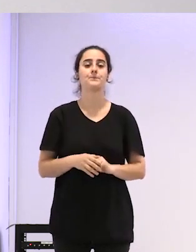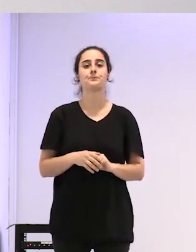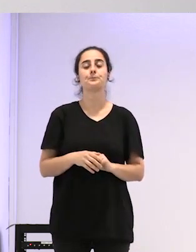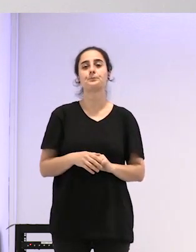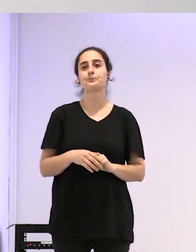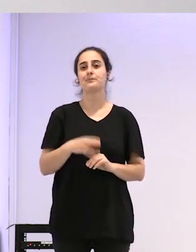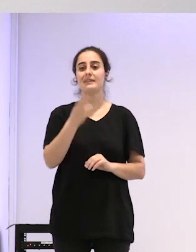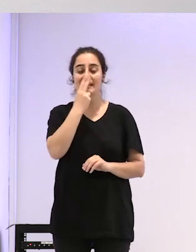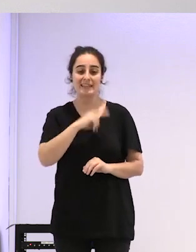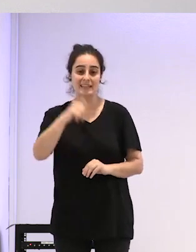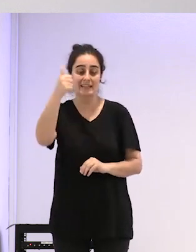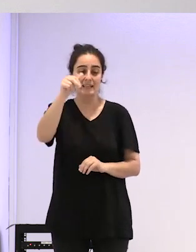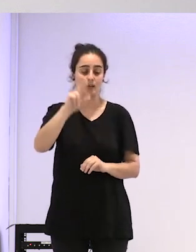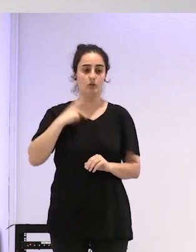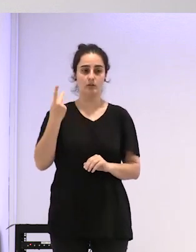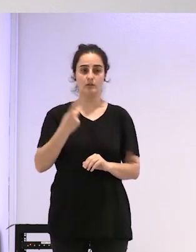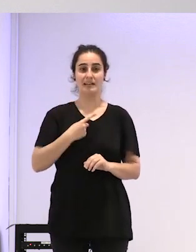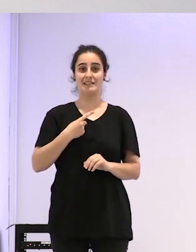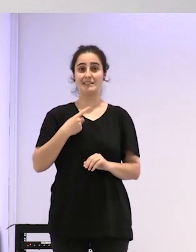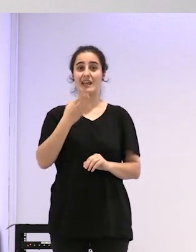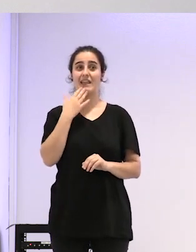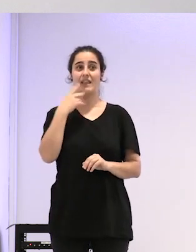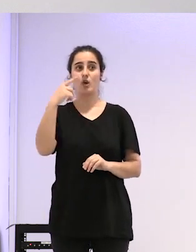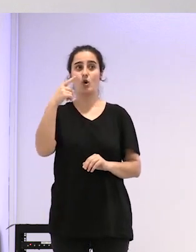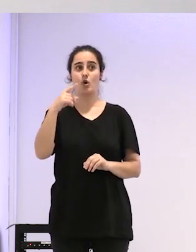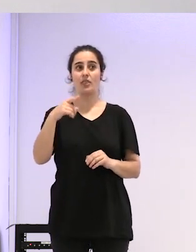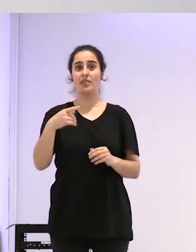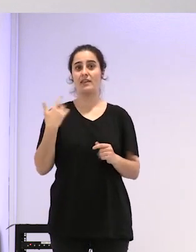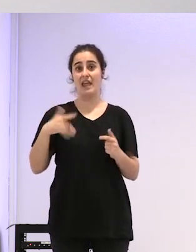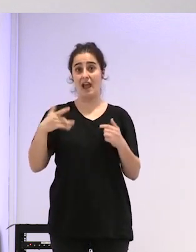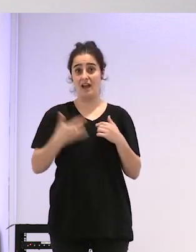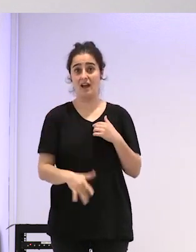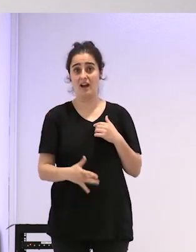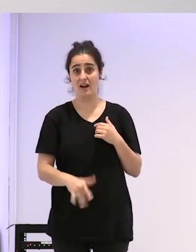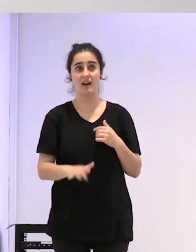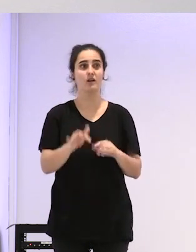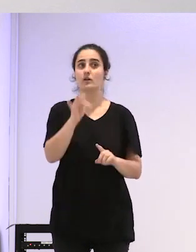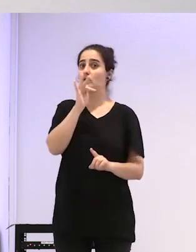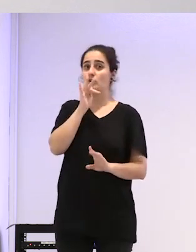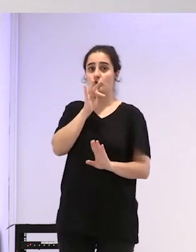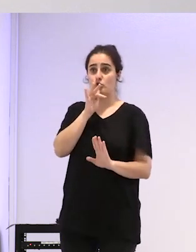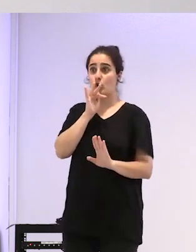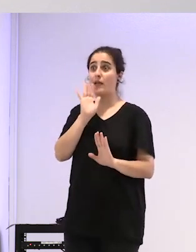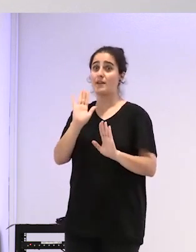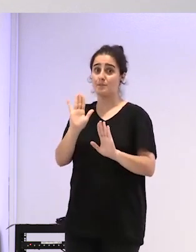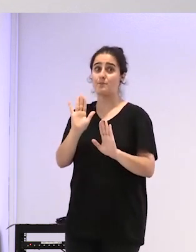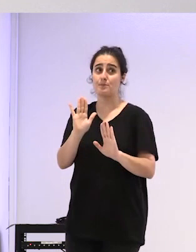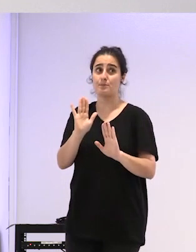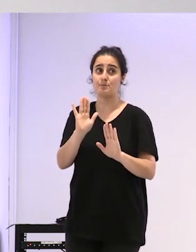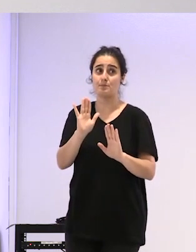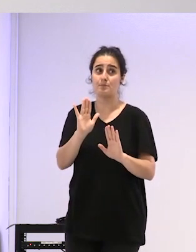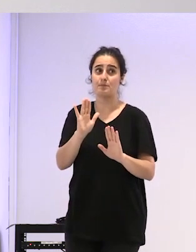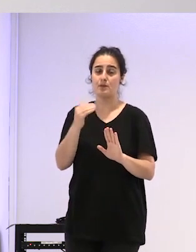niño trans que a los 11 años ya tenga la regla todavía no todavía no pero pues podría estar desarrollado